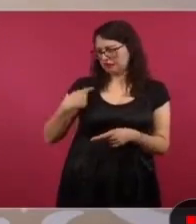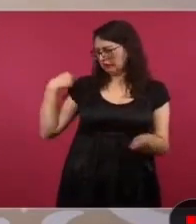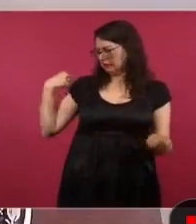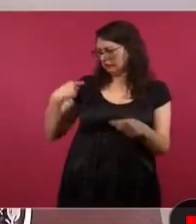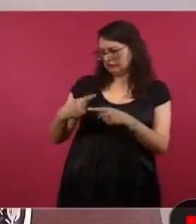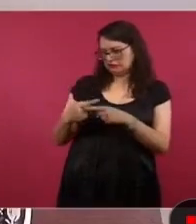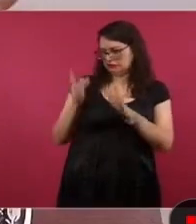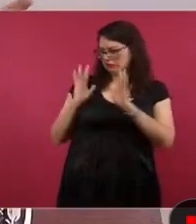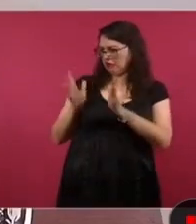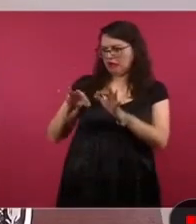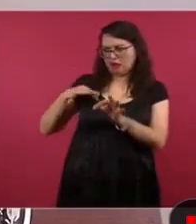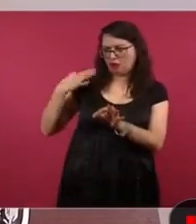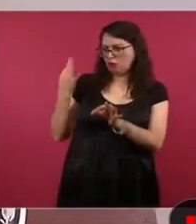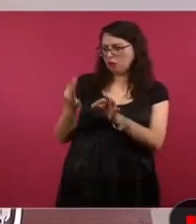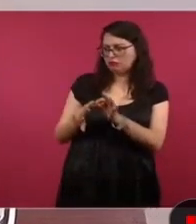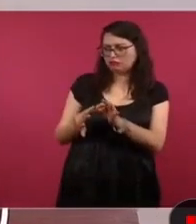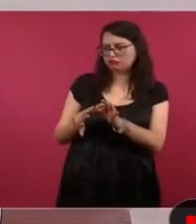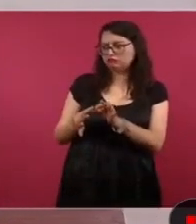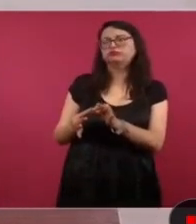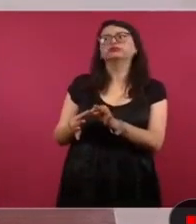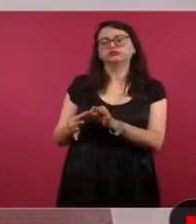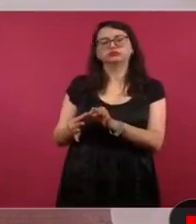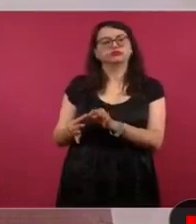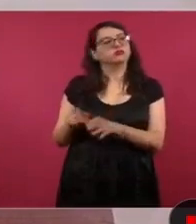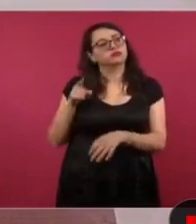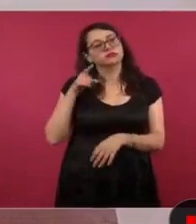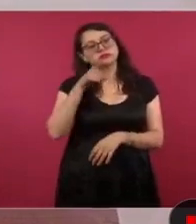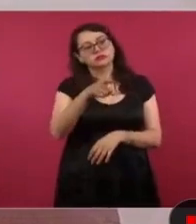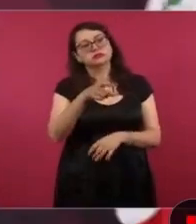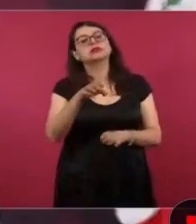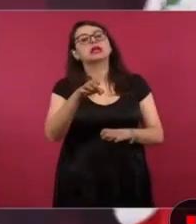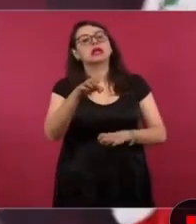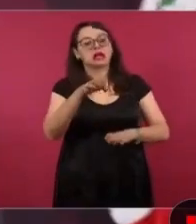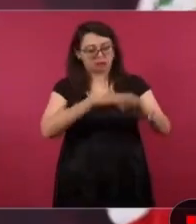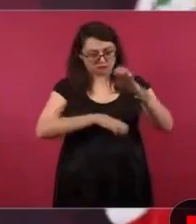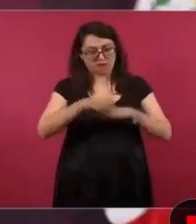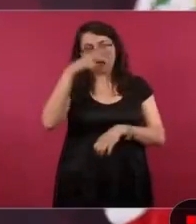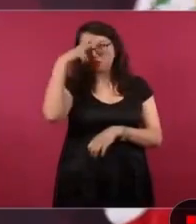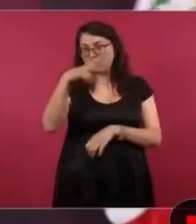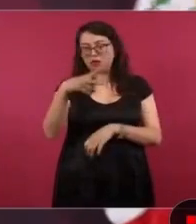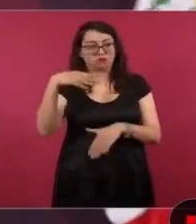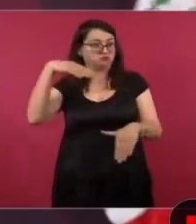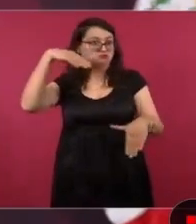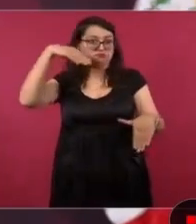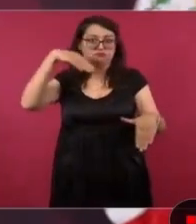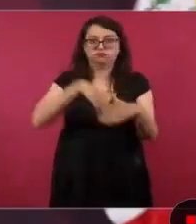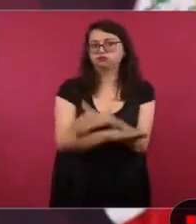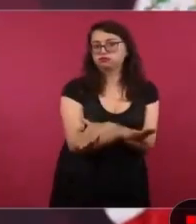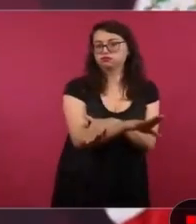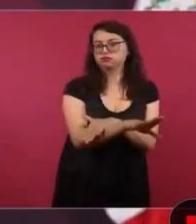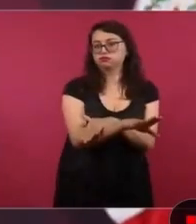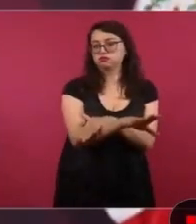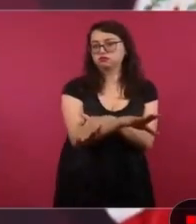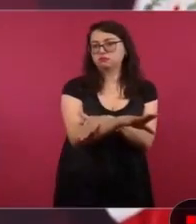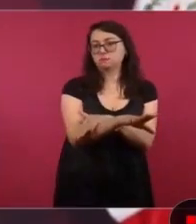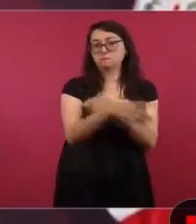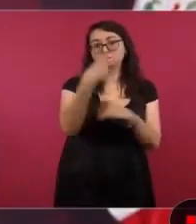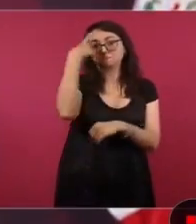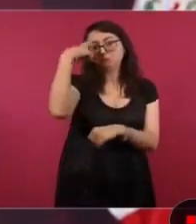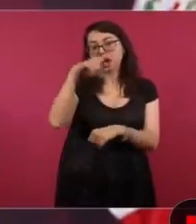protección y de asilo. Y ahí está el vicepresidente.